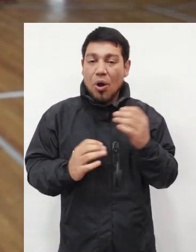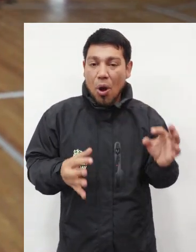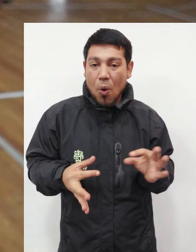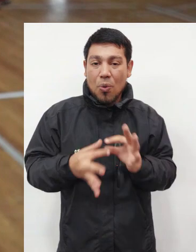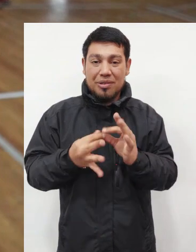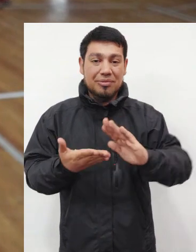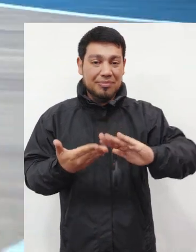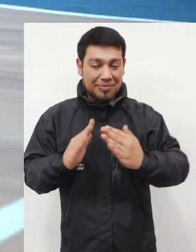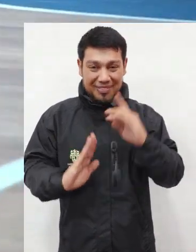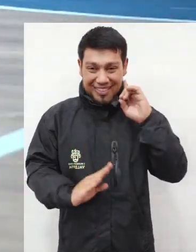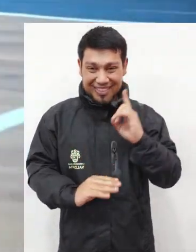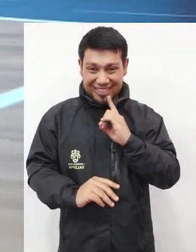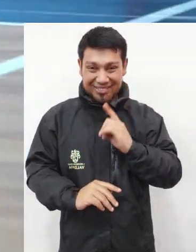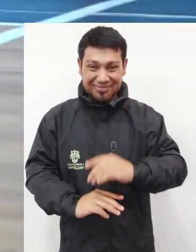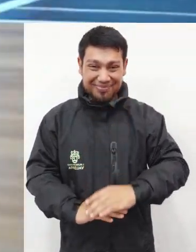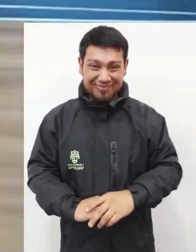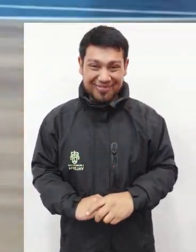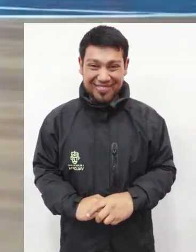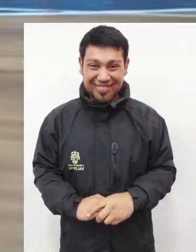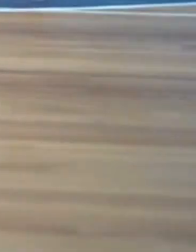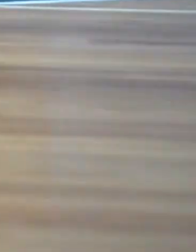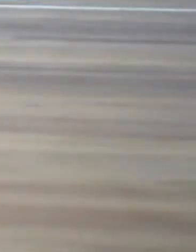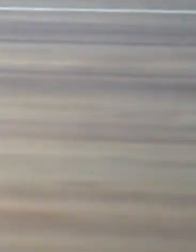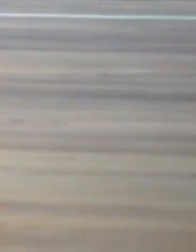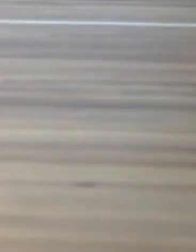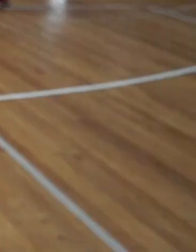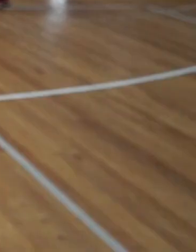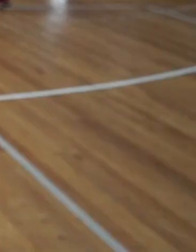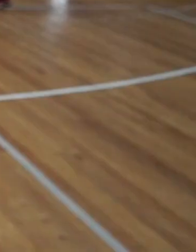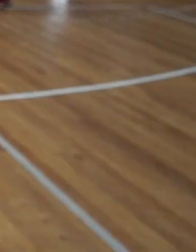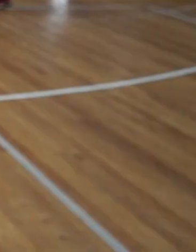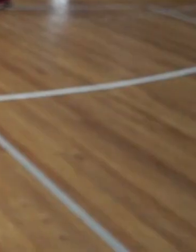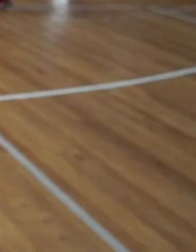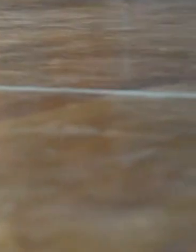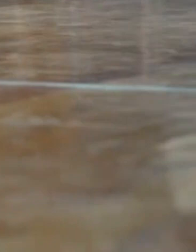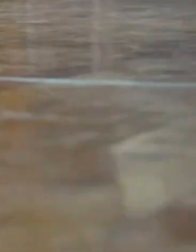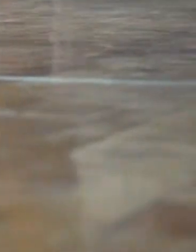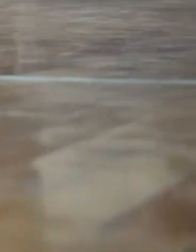Y diferentes actividades aquí en conjunto con los diferentes compañeros sordos y sordos.